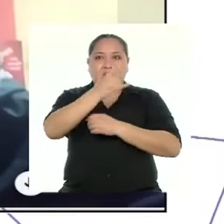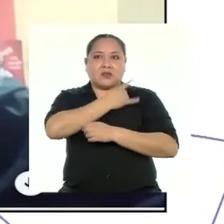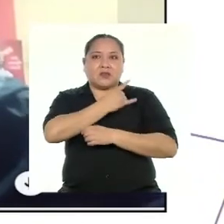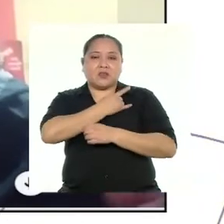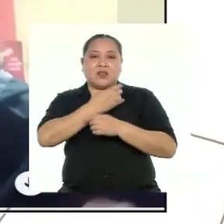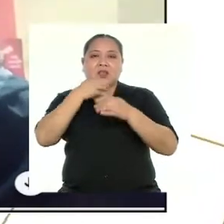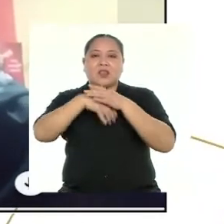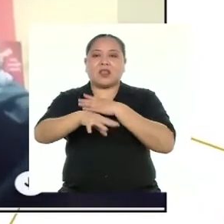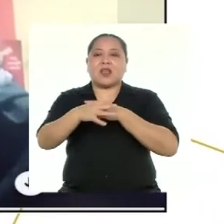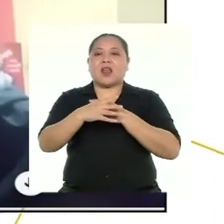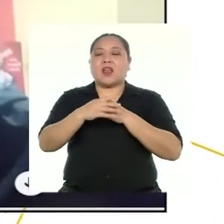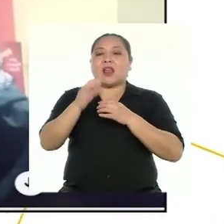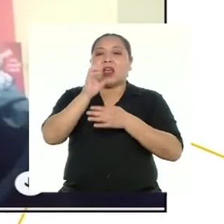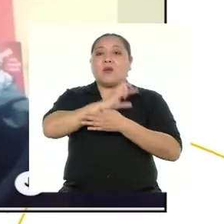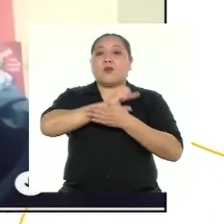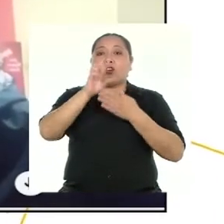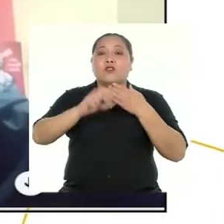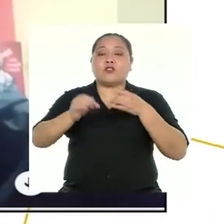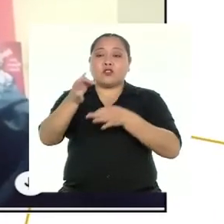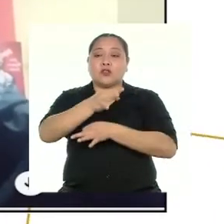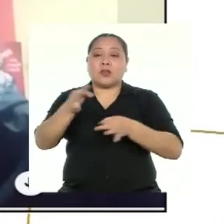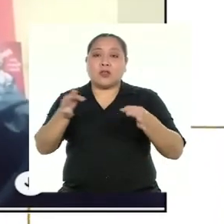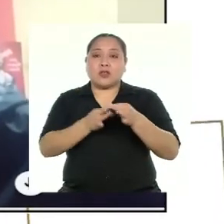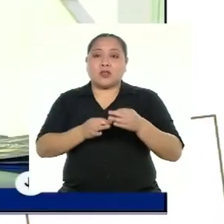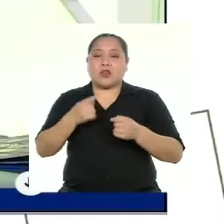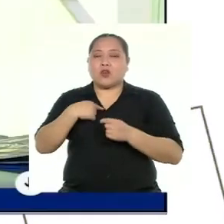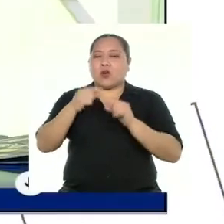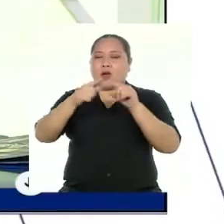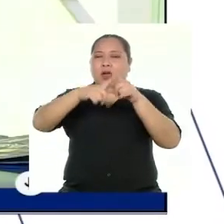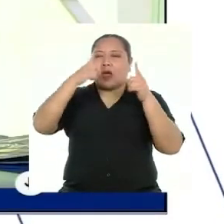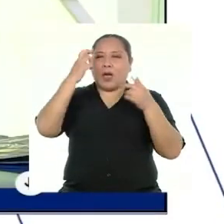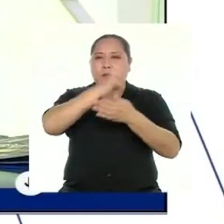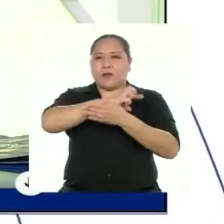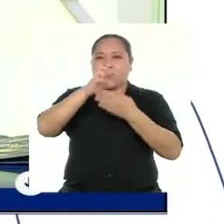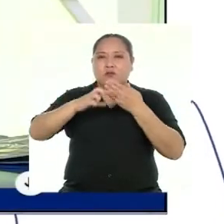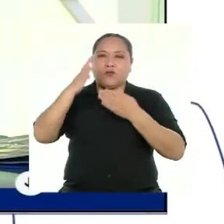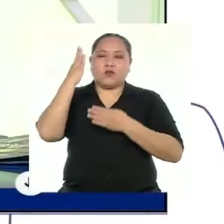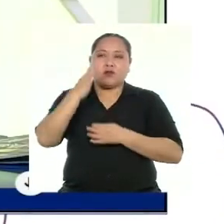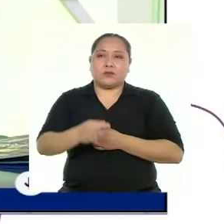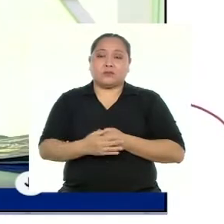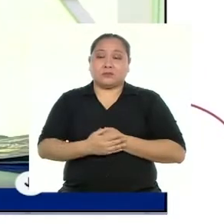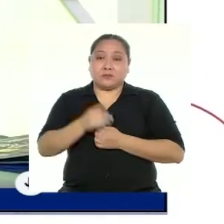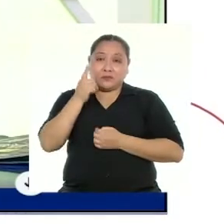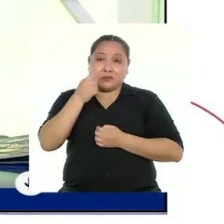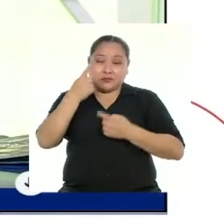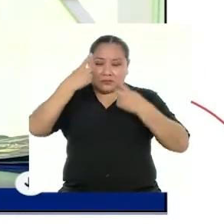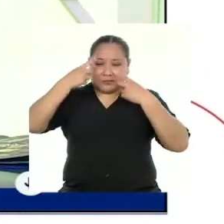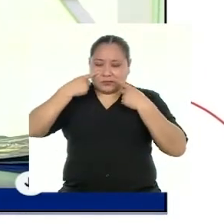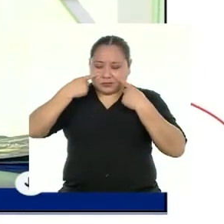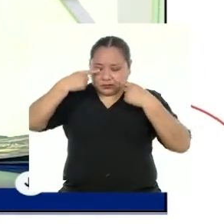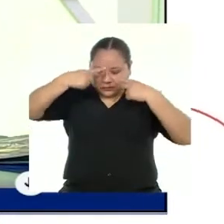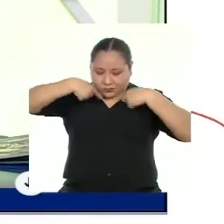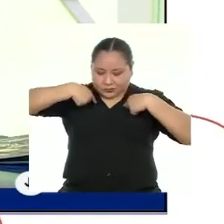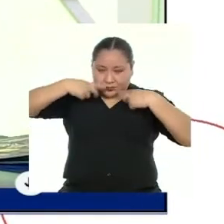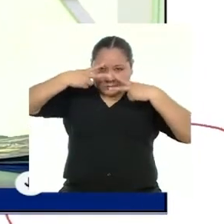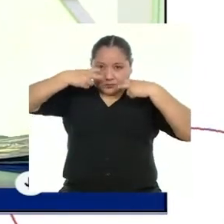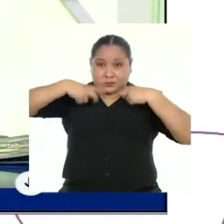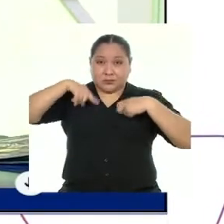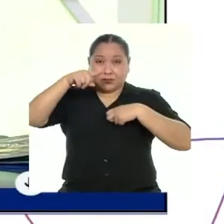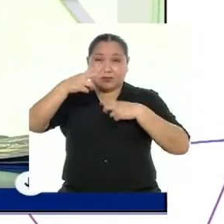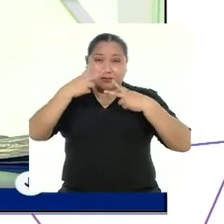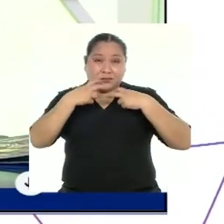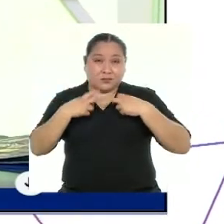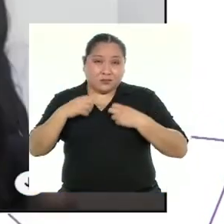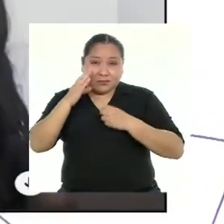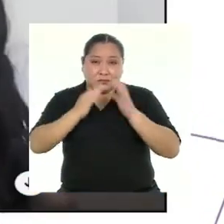carrera de ingeniería. Ser un gran profesional en el futuro. Parte de conocernos implica autoevaluarnos. ¿Han evaluado sus